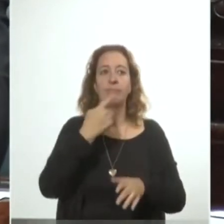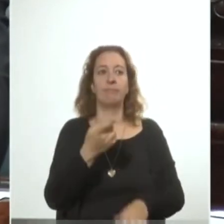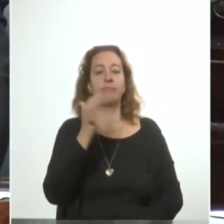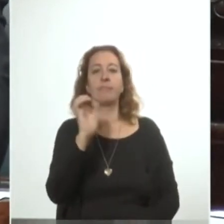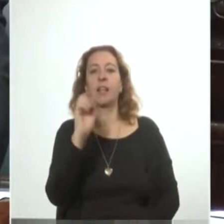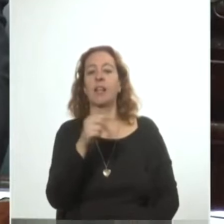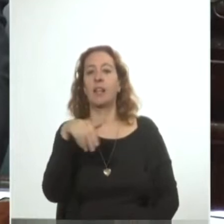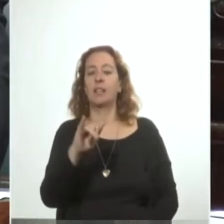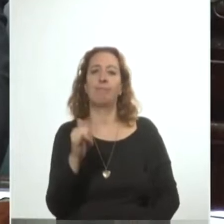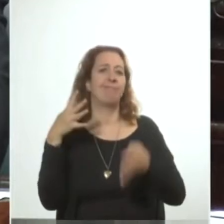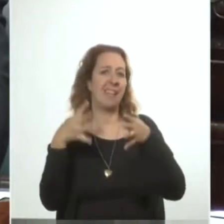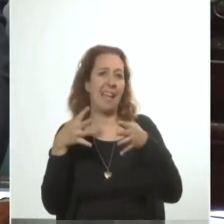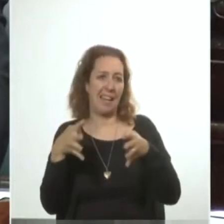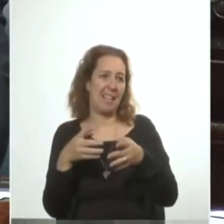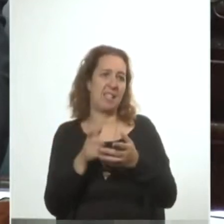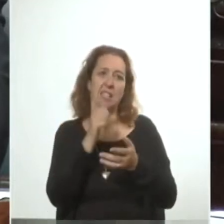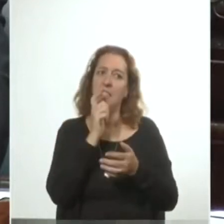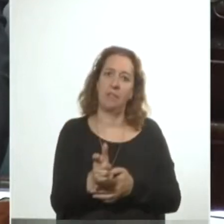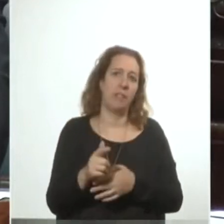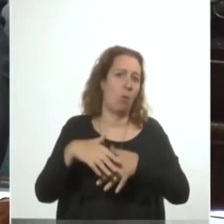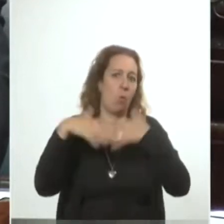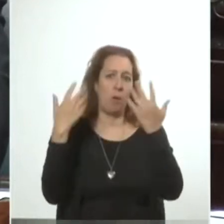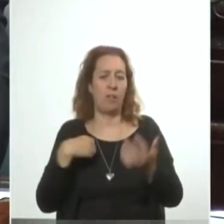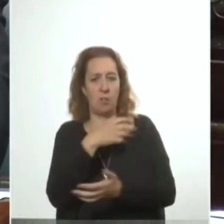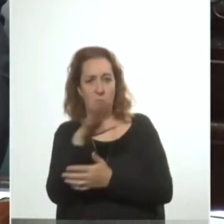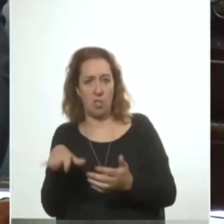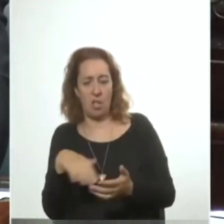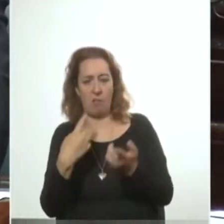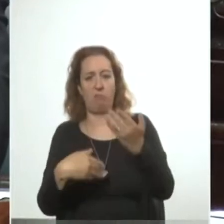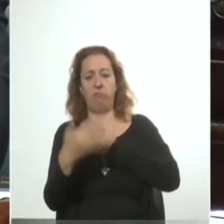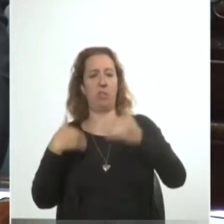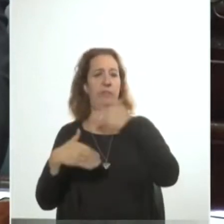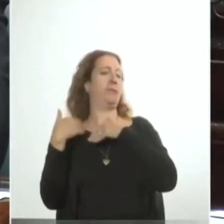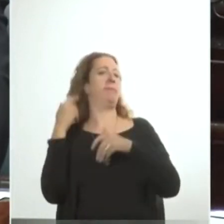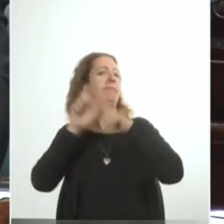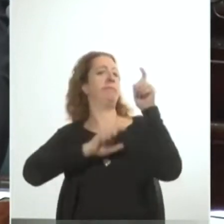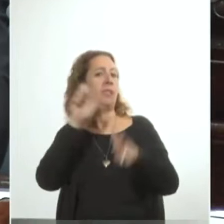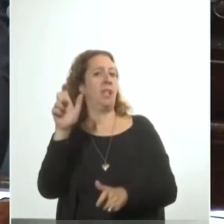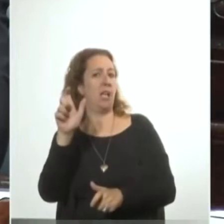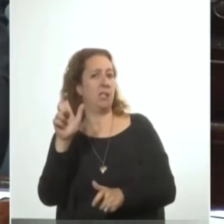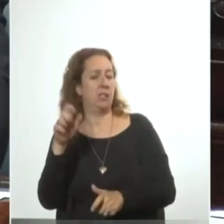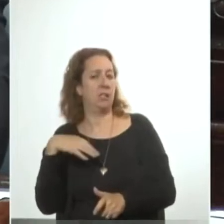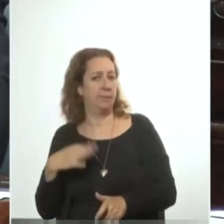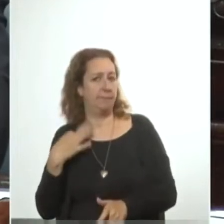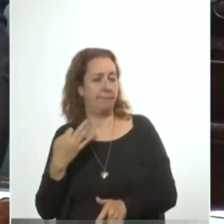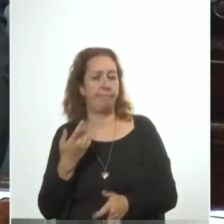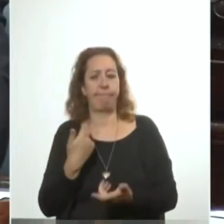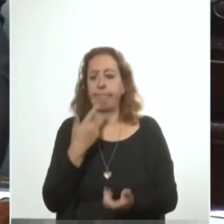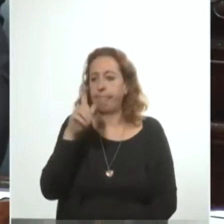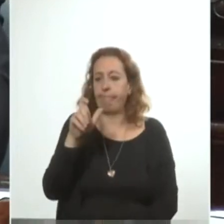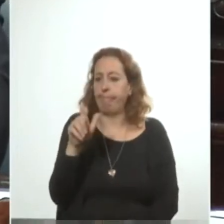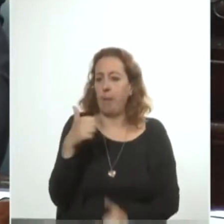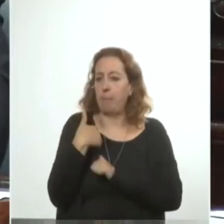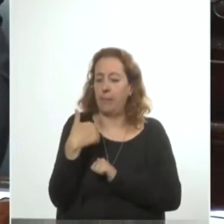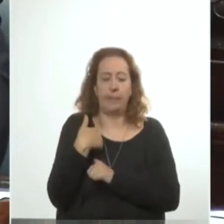implica en cualquier sociedad una regresión de la vida civil. La guerra impulsa la lógica militar pura,